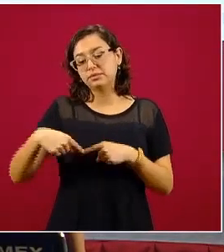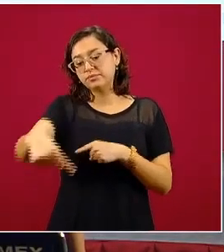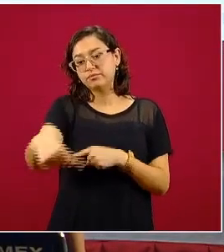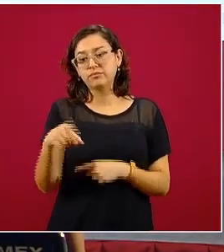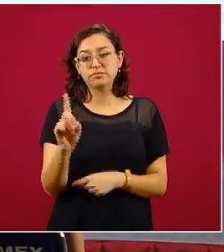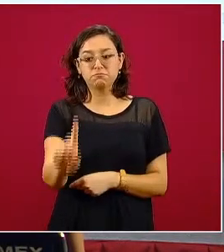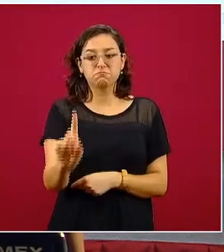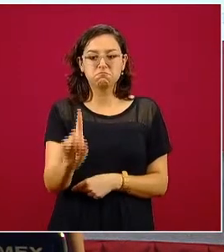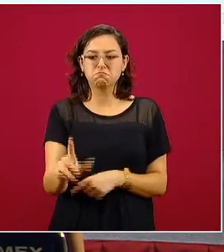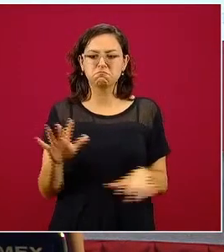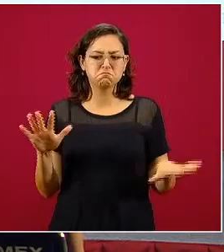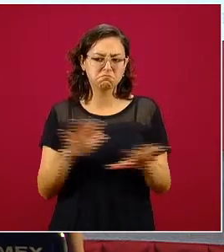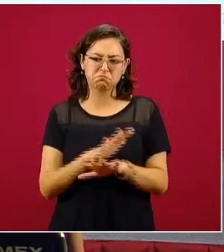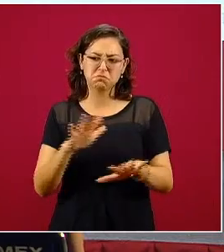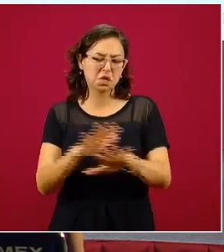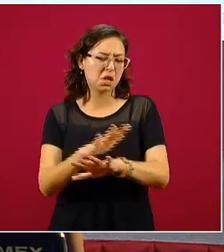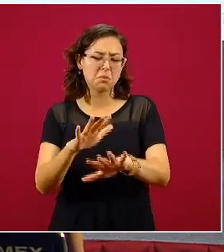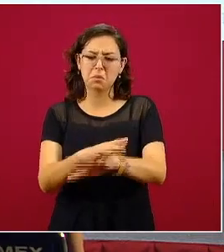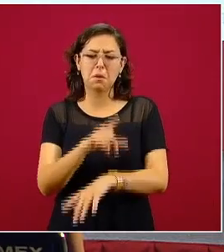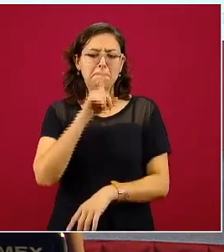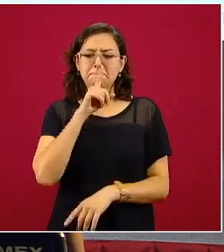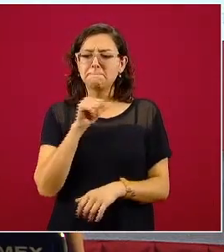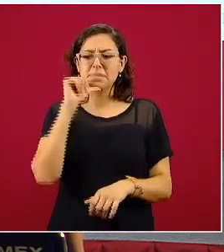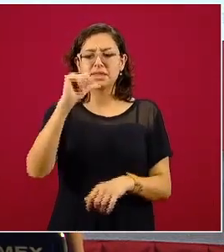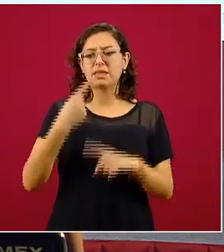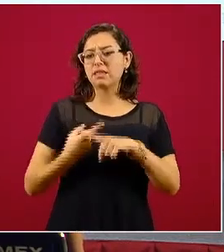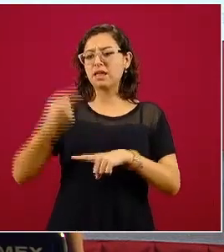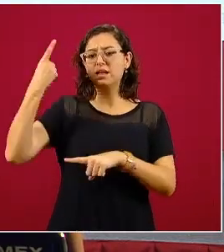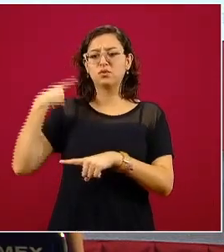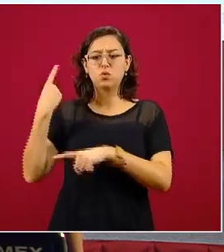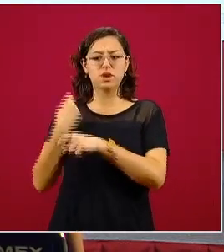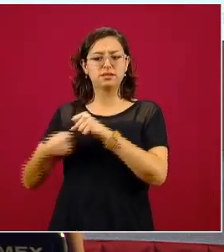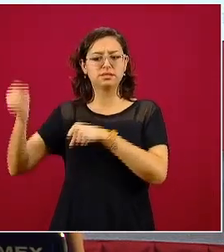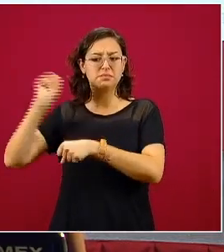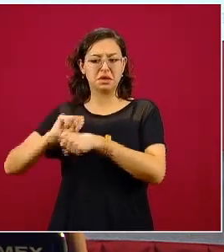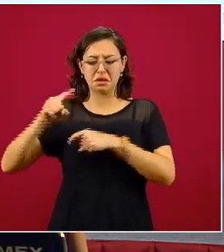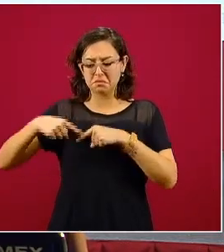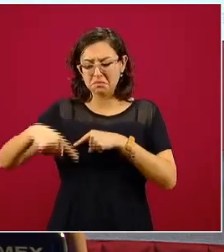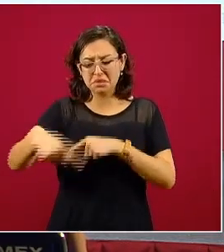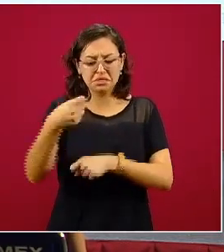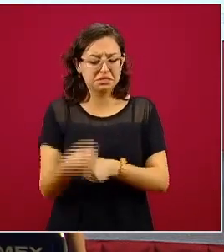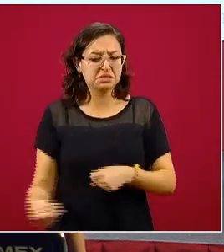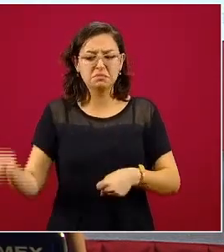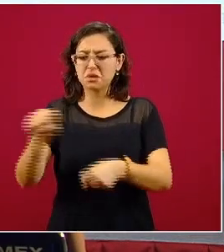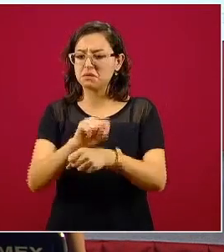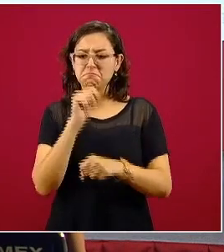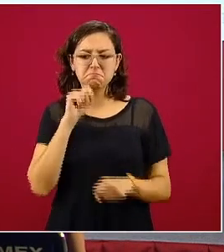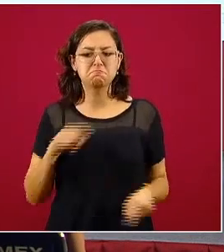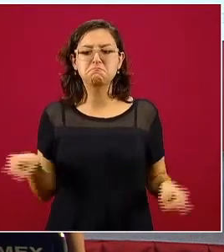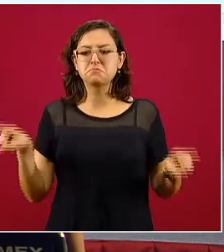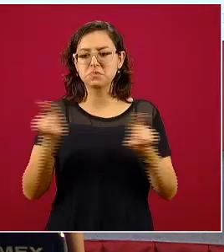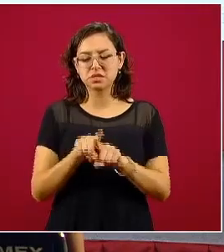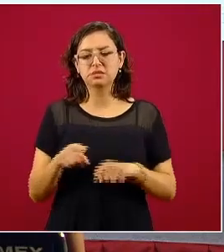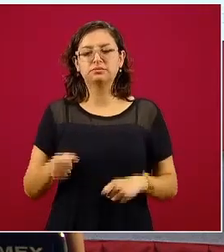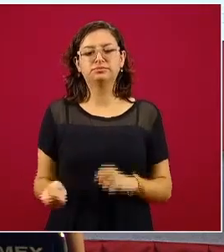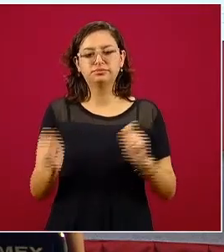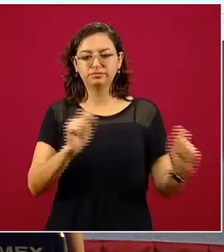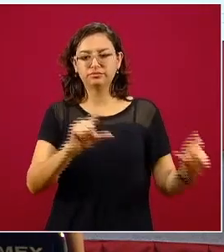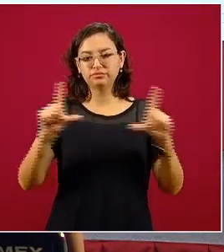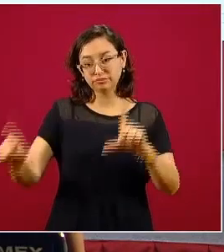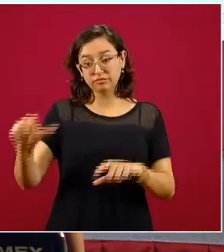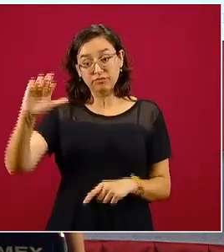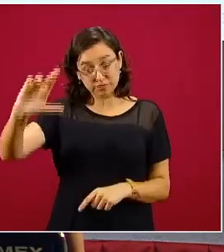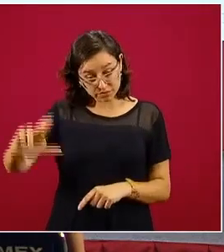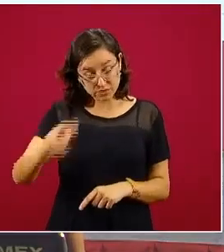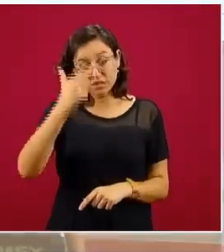no tuvo mayores cambios al semáforo de la semana pasada. De hecho, si vemos la siguiente diapositiva, sola para recordar y